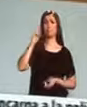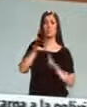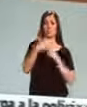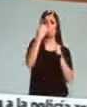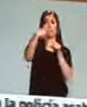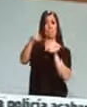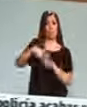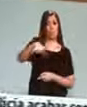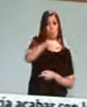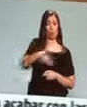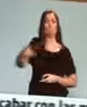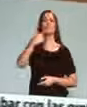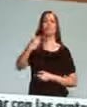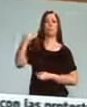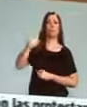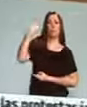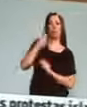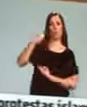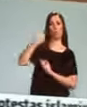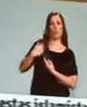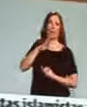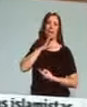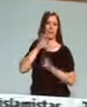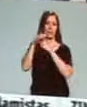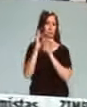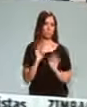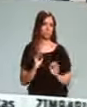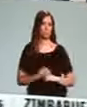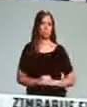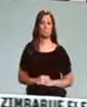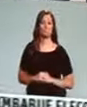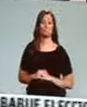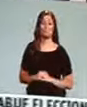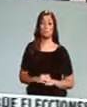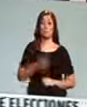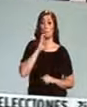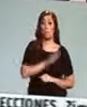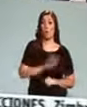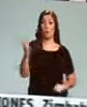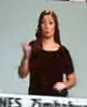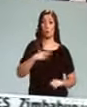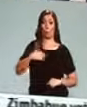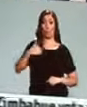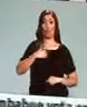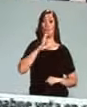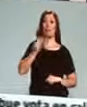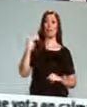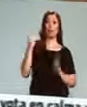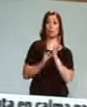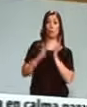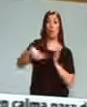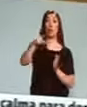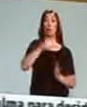diversos escenarios se me ha preguntado sobre el mismo. Otra cosa es que mis explicaciones no